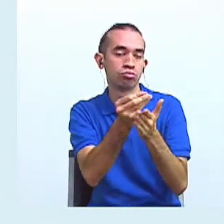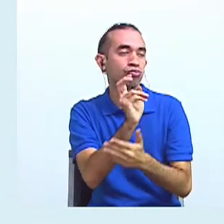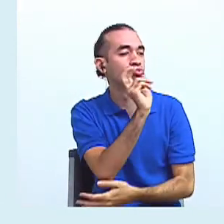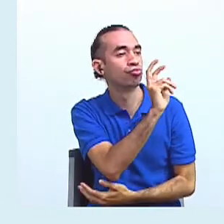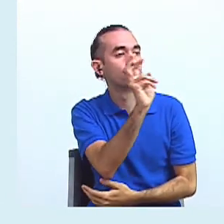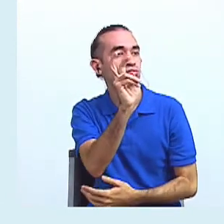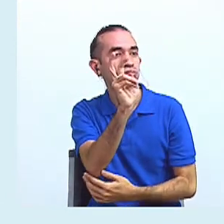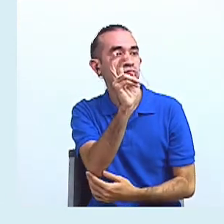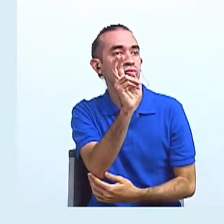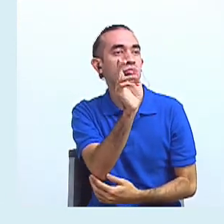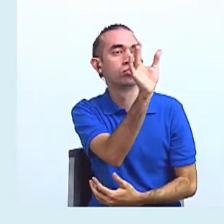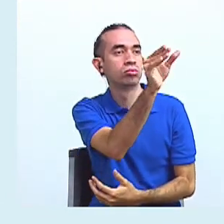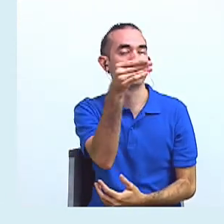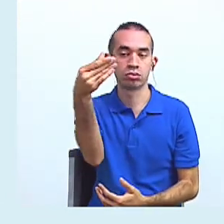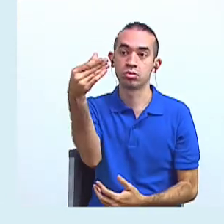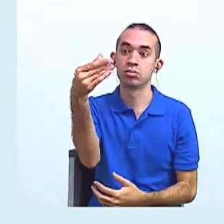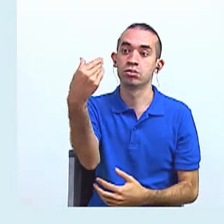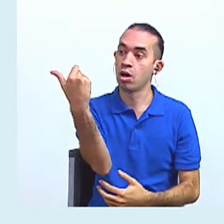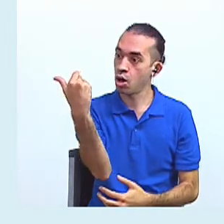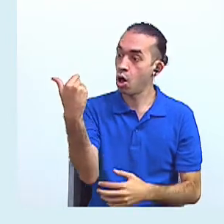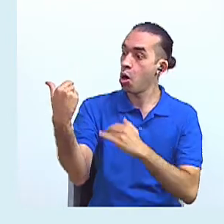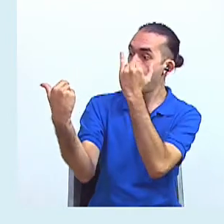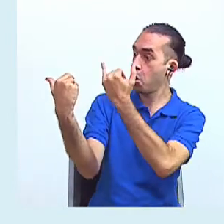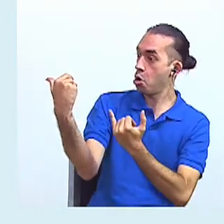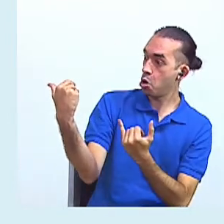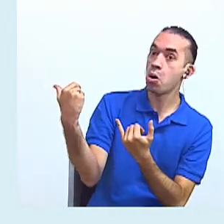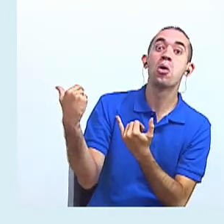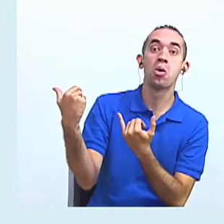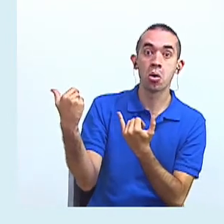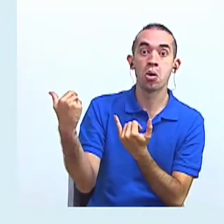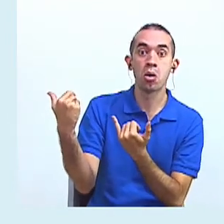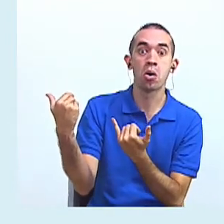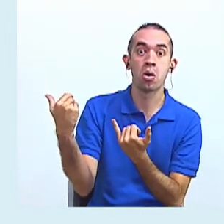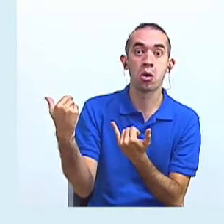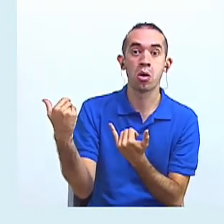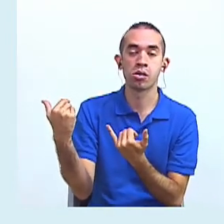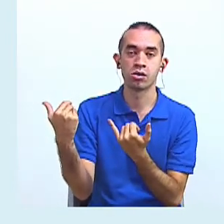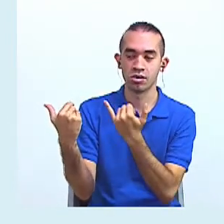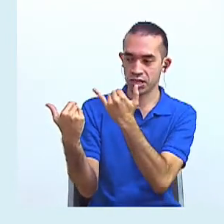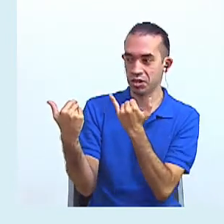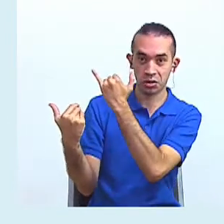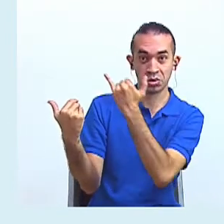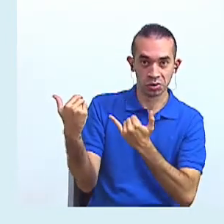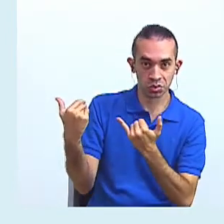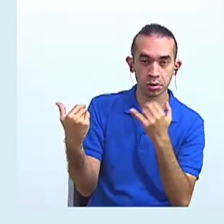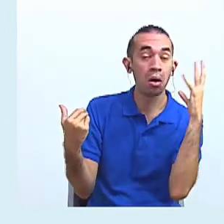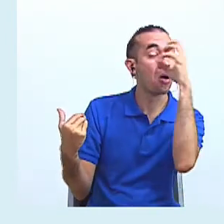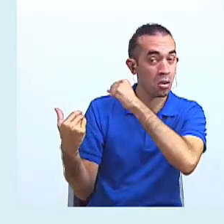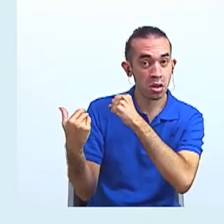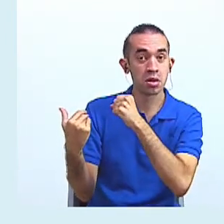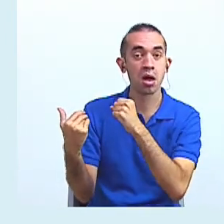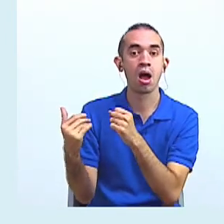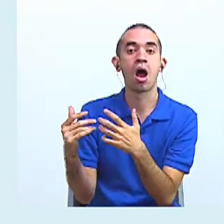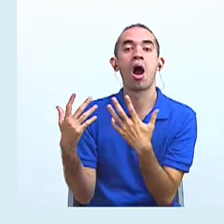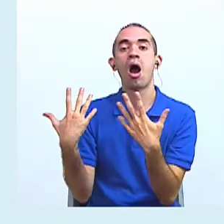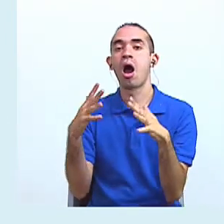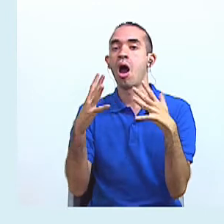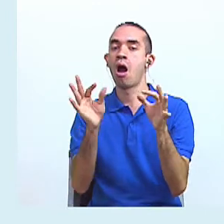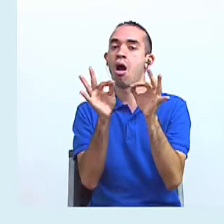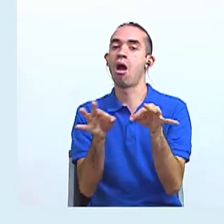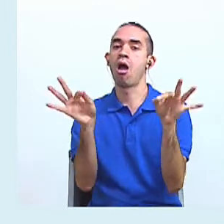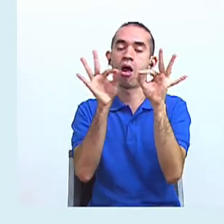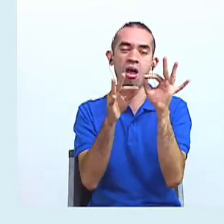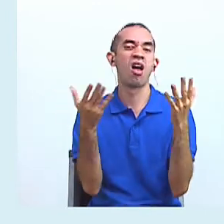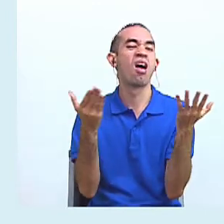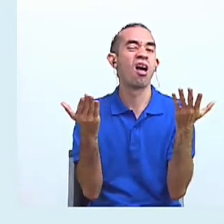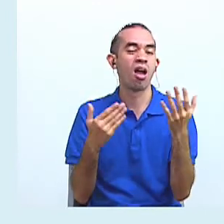lo primero? La portada, ¿cierto? Sí, nos encontramos con la portada y descubrimos un elemento importante.